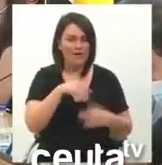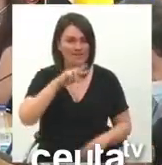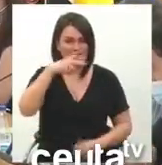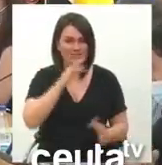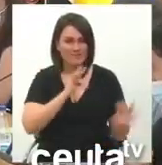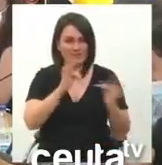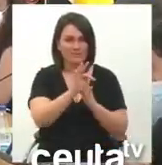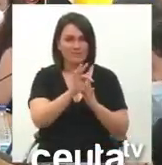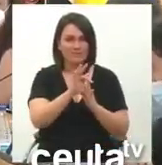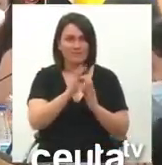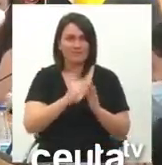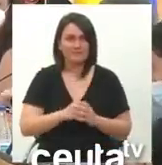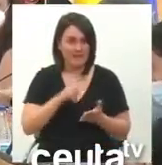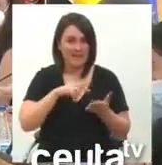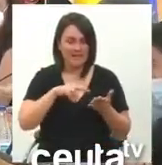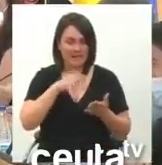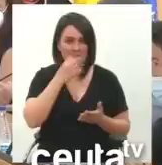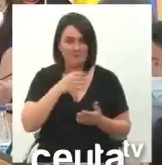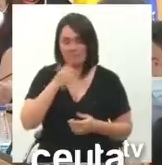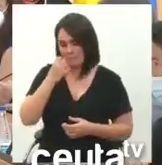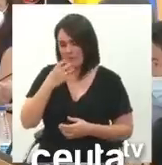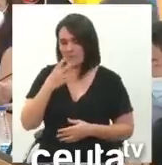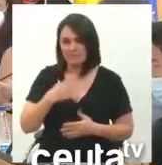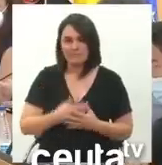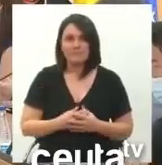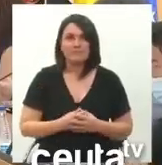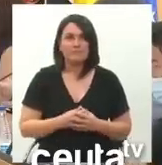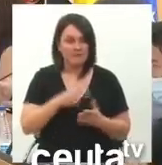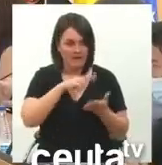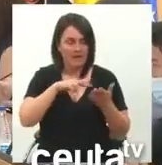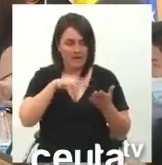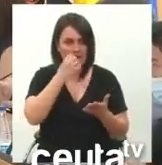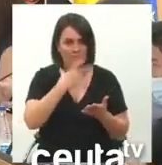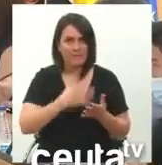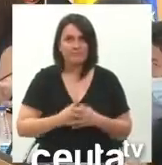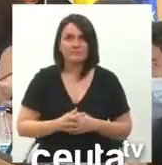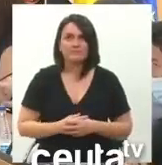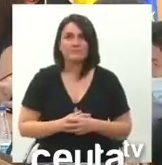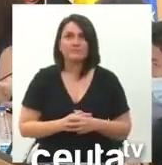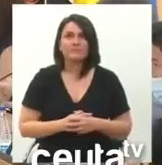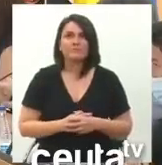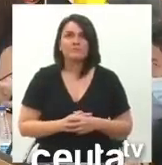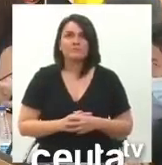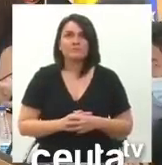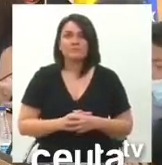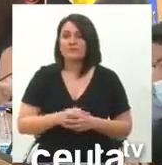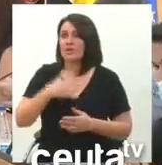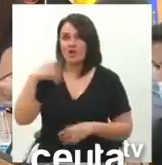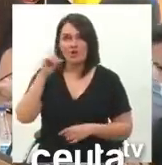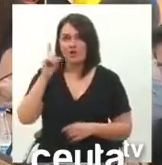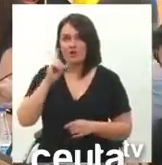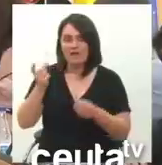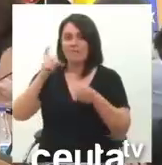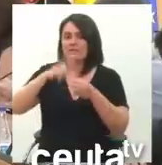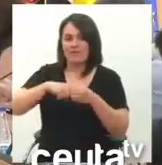No, le hacelo usted bien. Bueno, bueno, presidente. Le hacelo usted bien. No, no, lo leyo bien. Usted no quiere que yo intervenga, lo acepto.